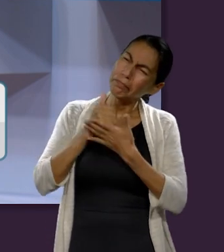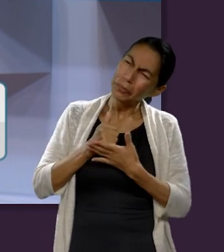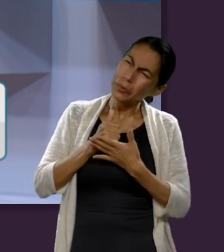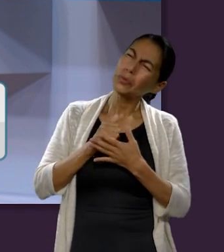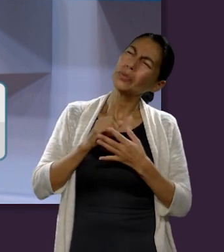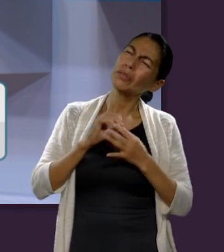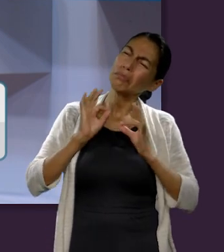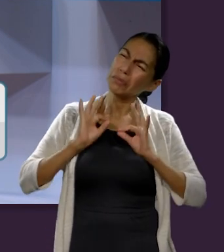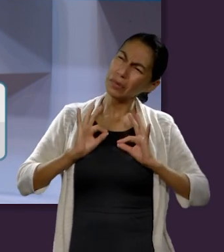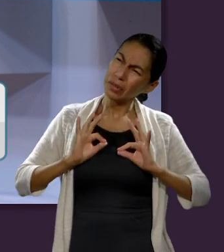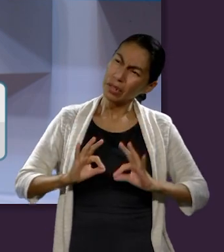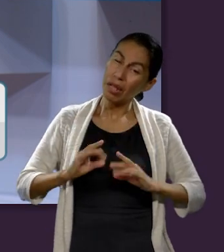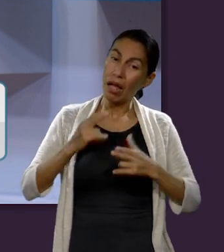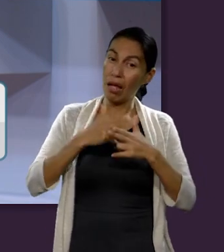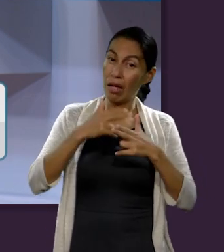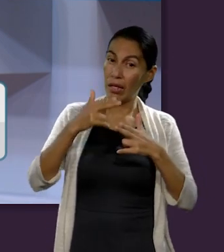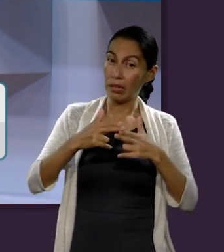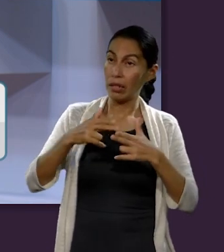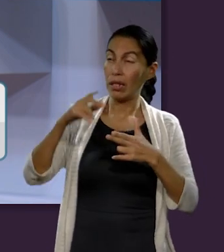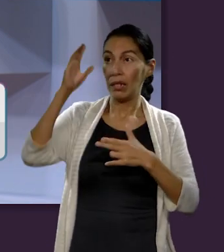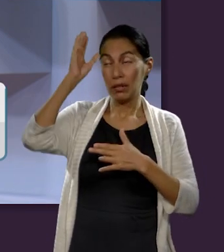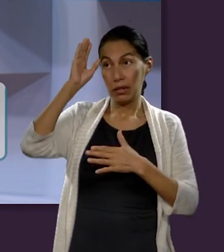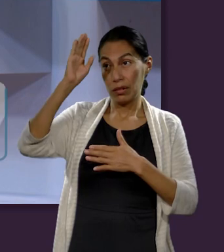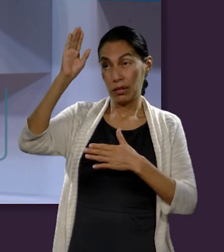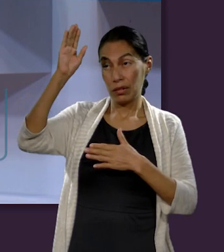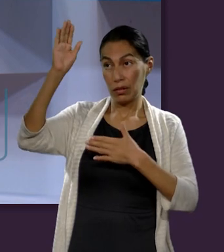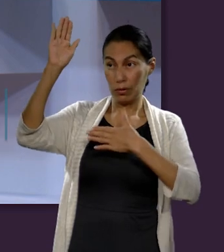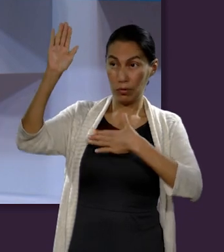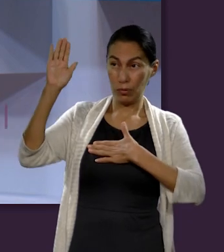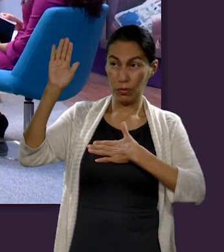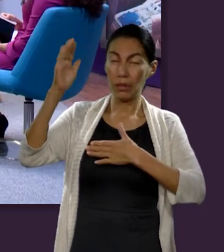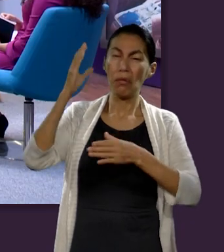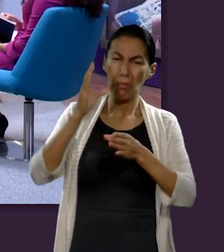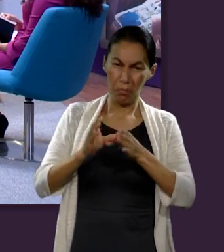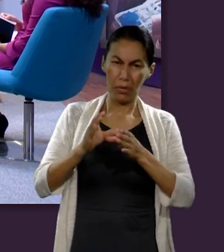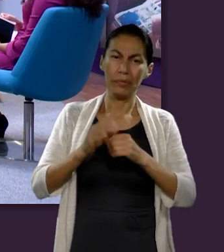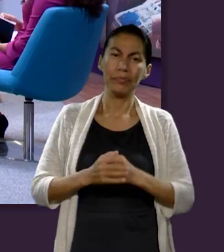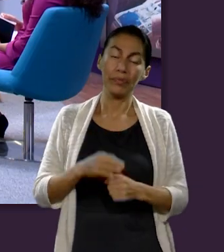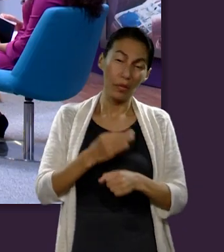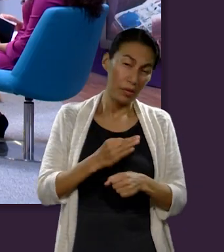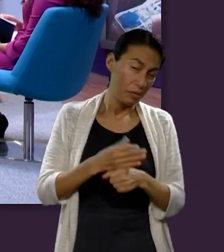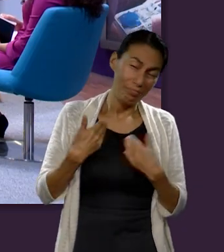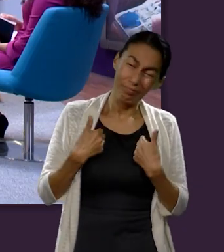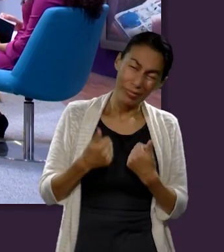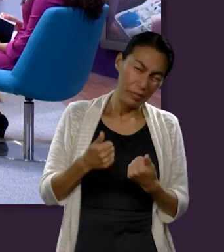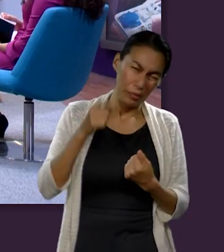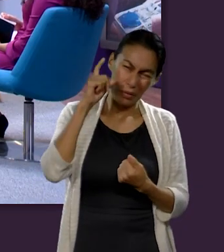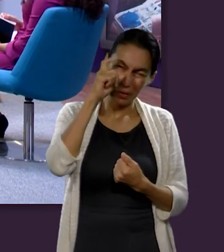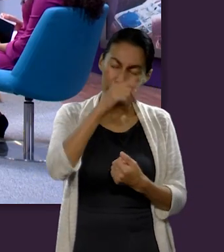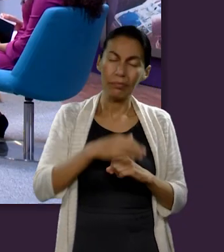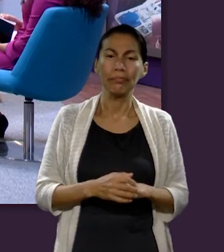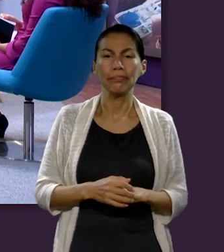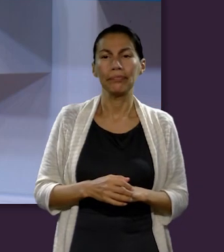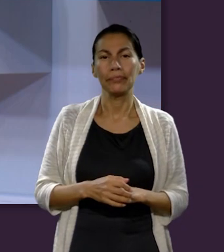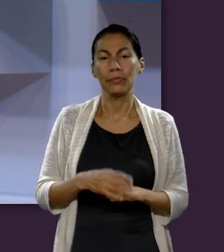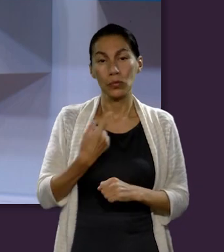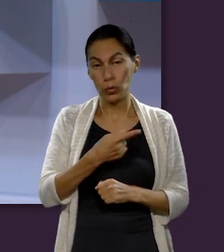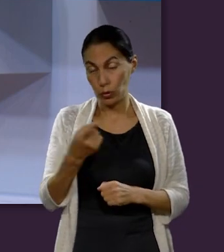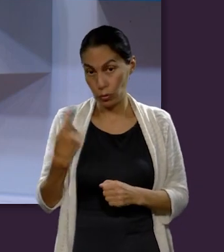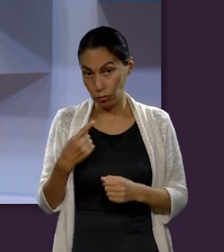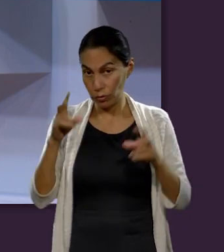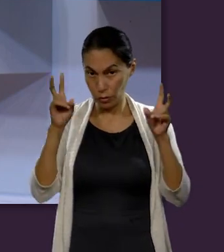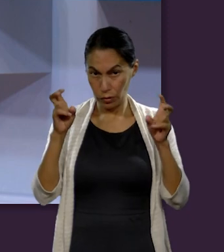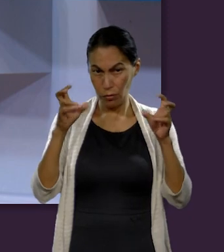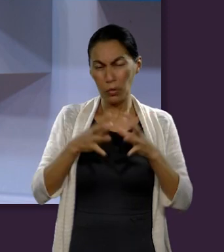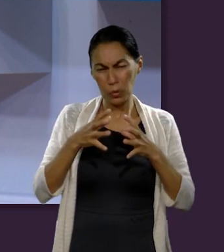ese momento en que veamos la promesa del Señor cumplirse. Aunque ahorita no entendamos. Muy bien, amigos. Nosotros